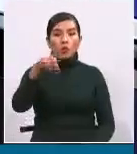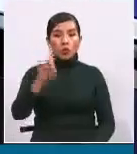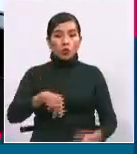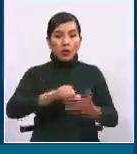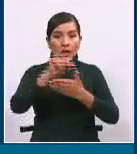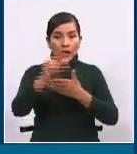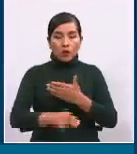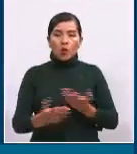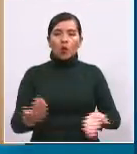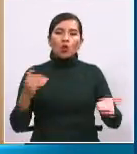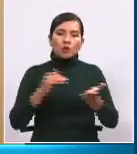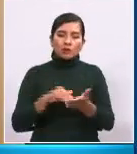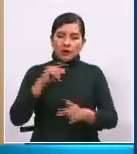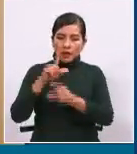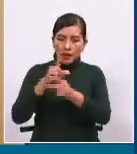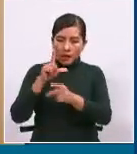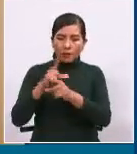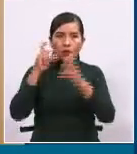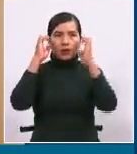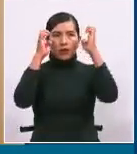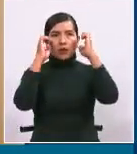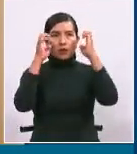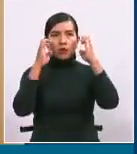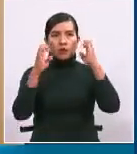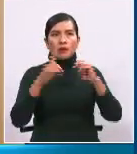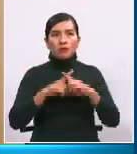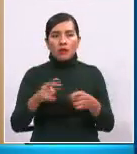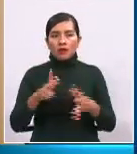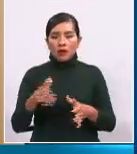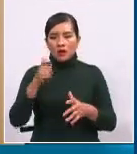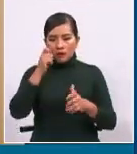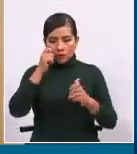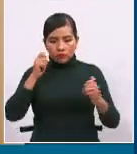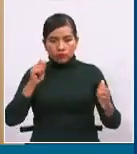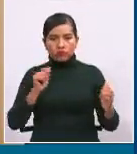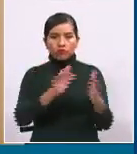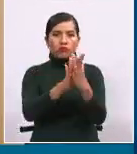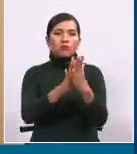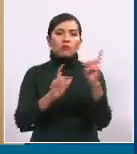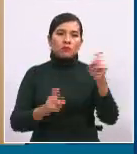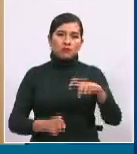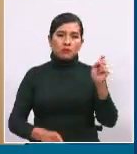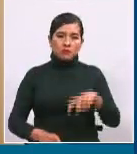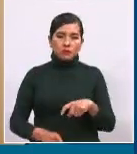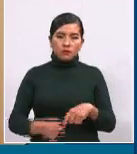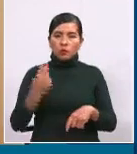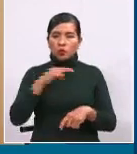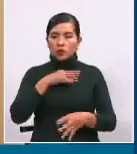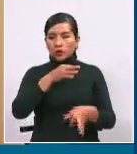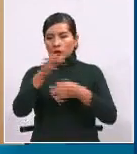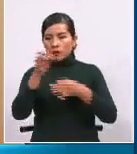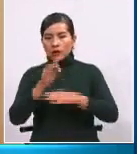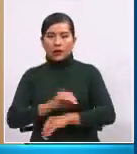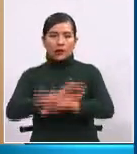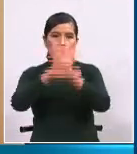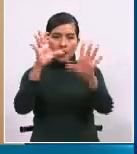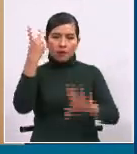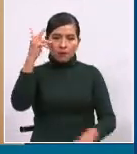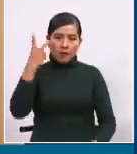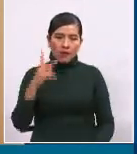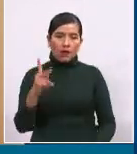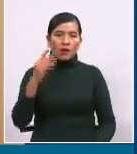volvemos a las labores educativas, pero de manera presencial, porque queremos aclarar a nuestros padres y madres de familia, a nuestros